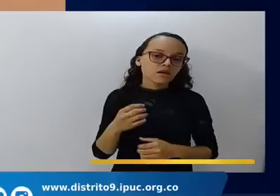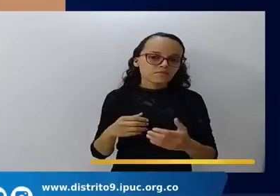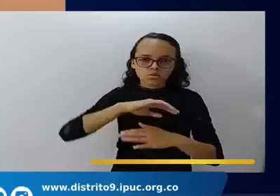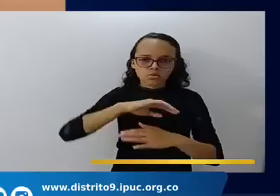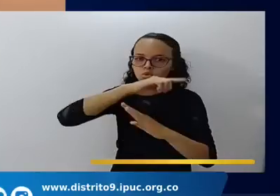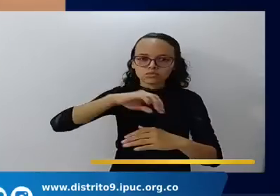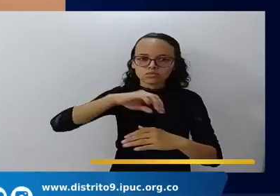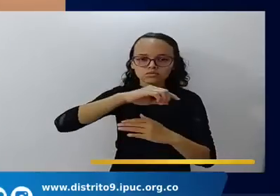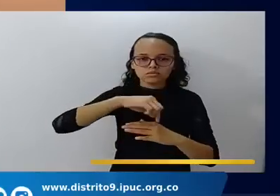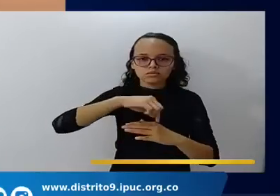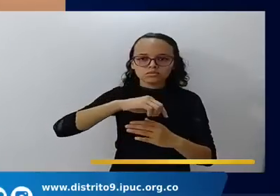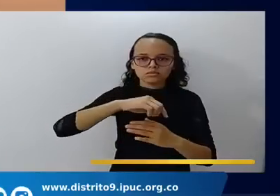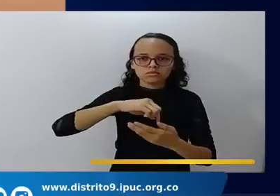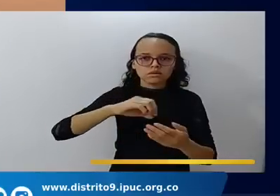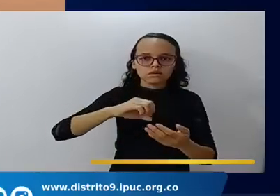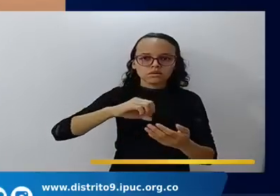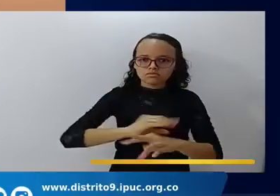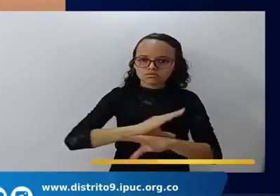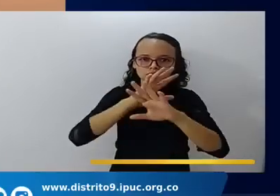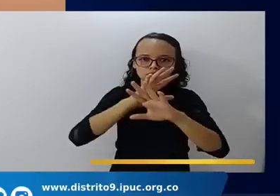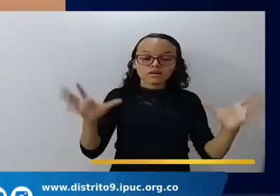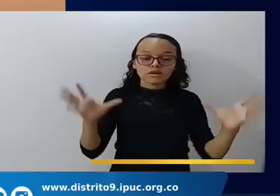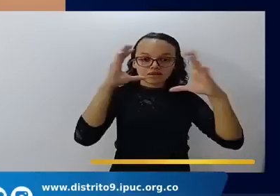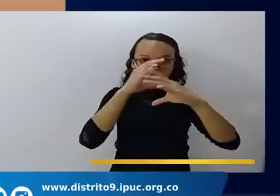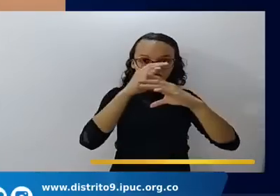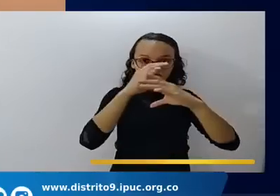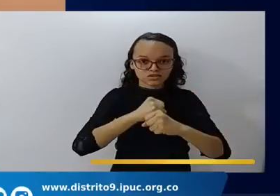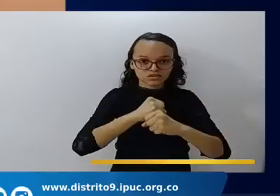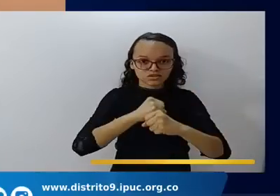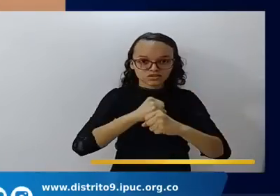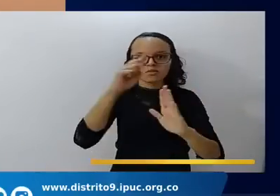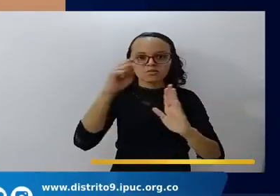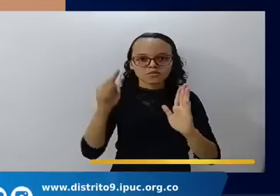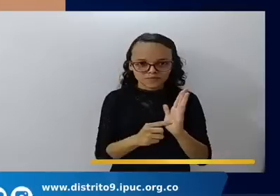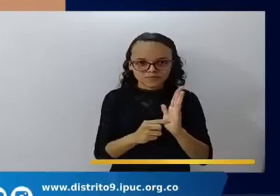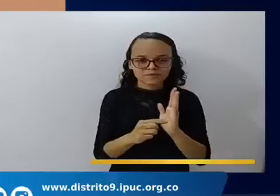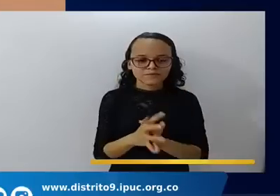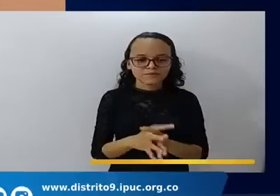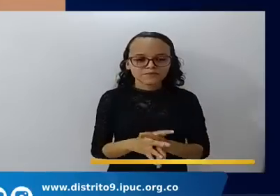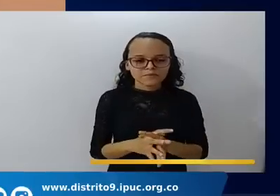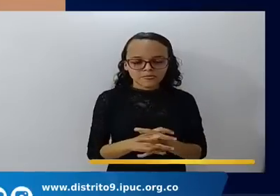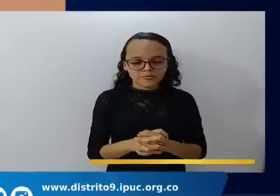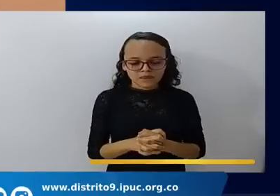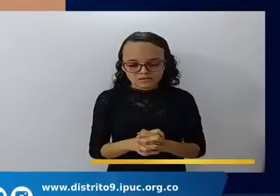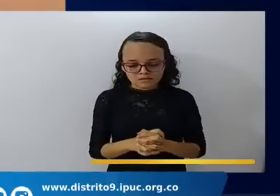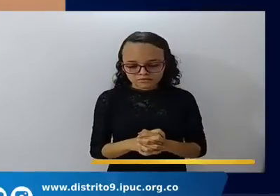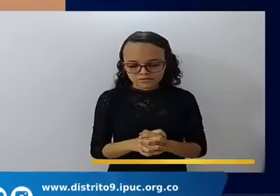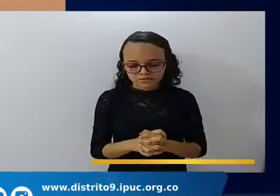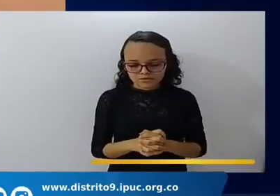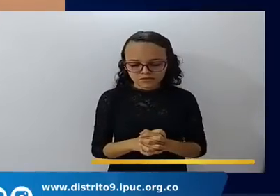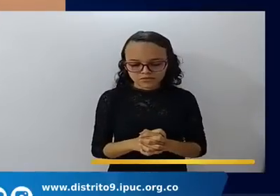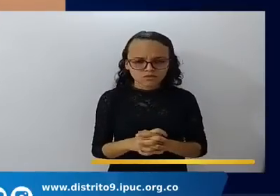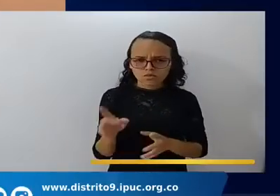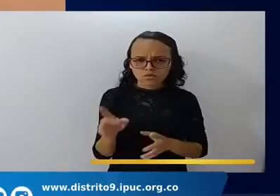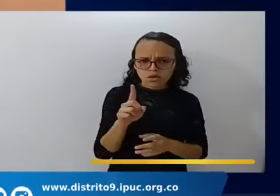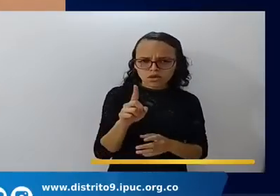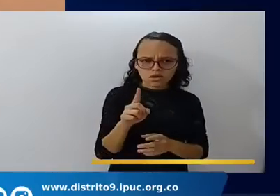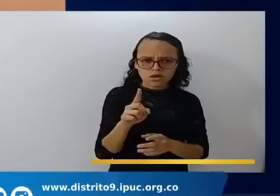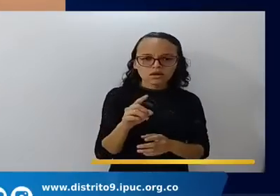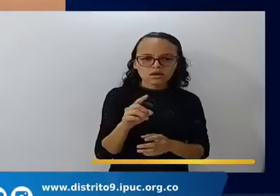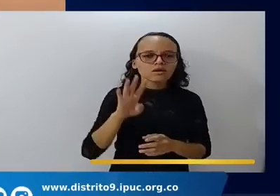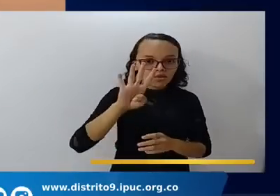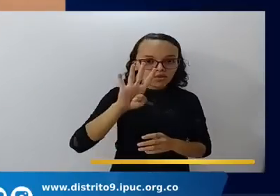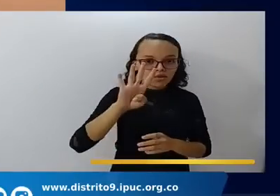dos horas, es válido, ¿cierto? Pero la vigilia era una, no una vigilia, sino las